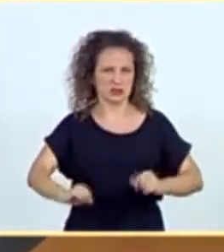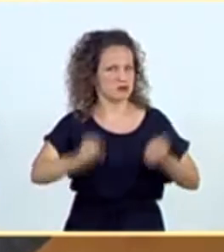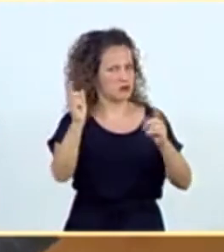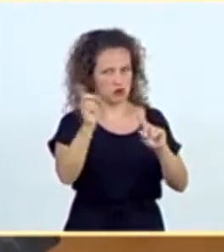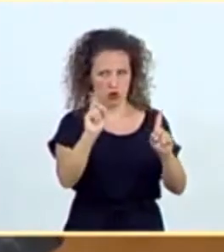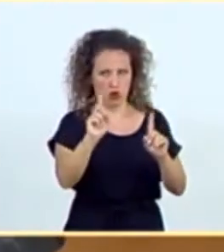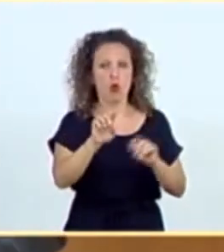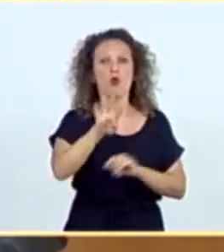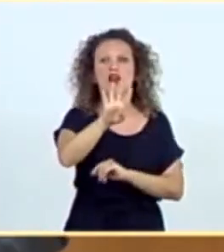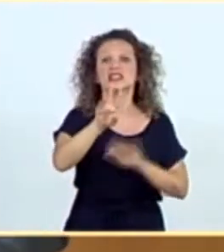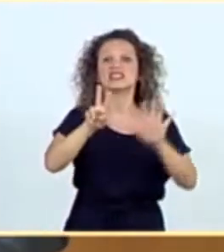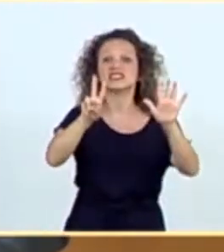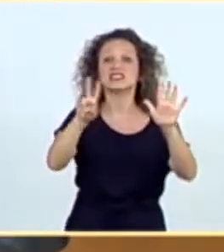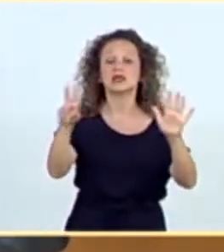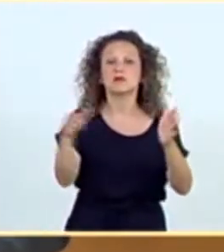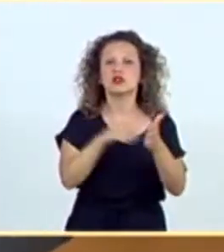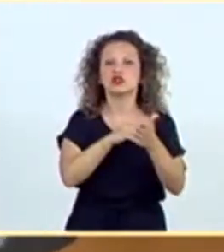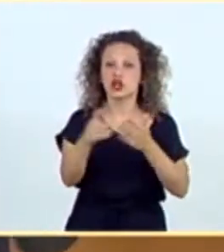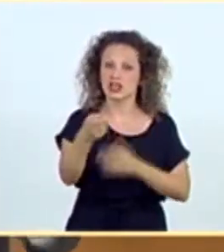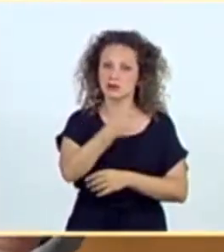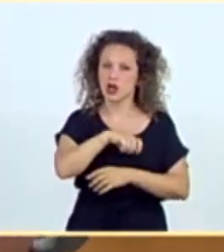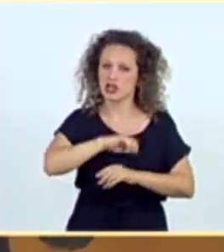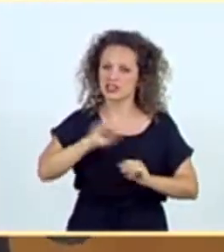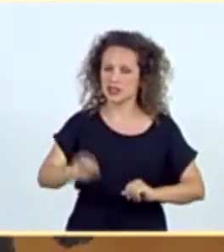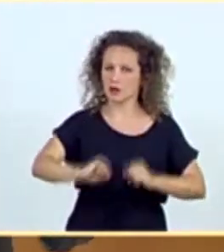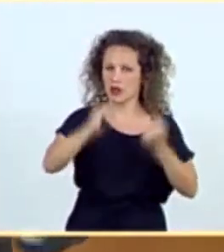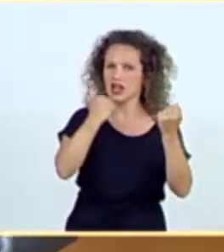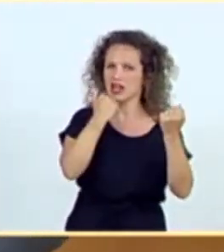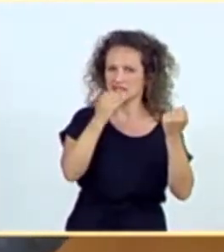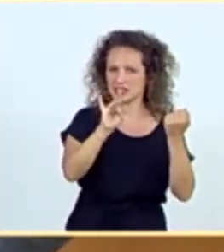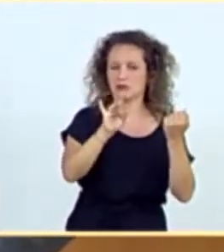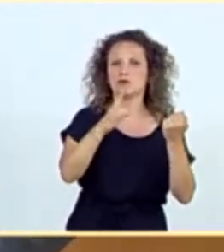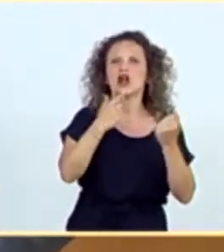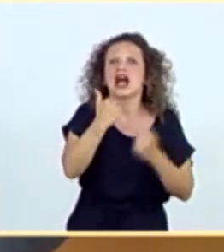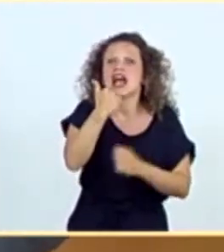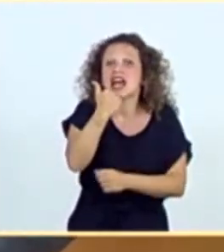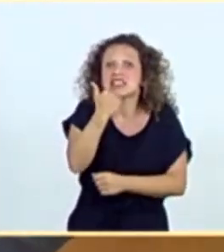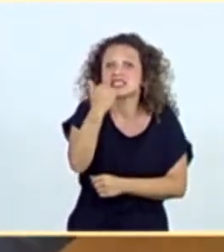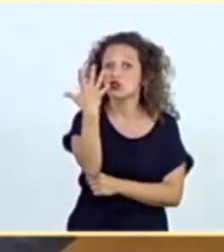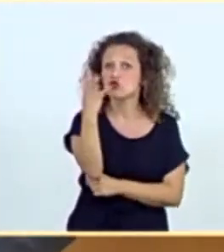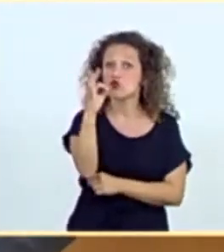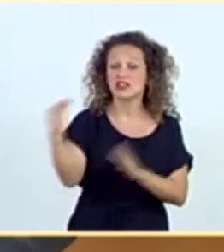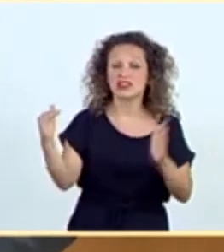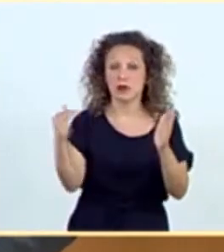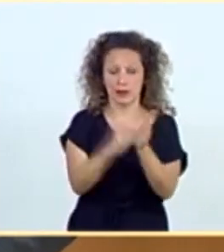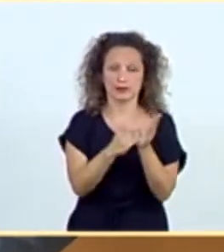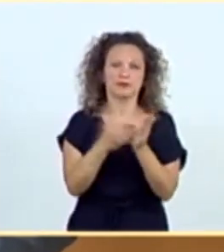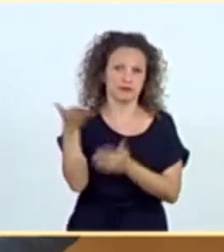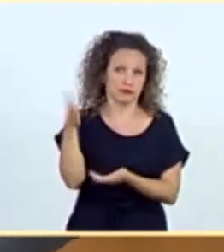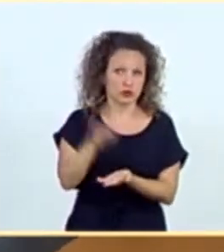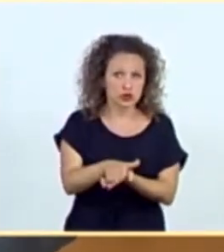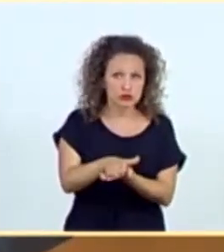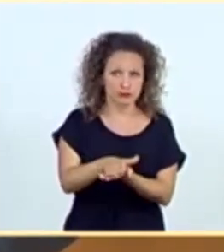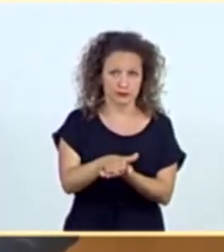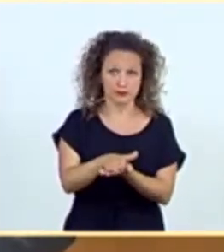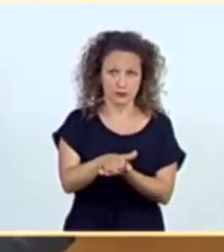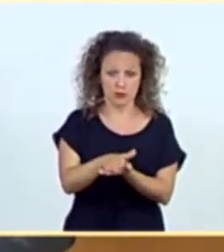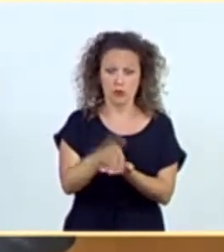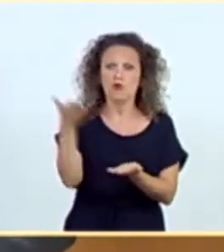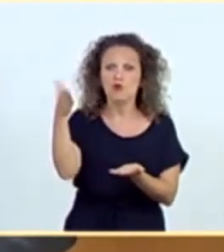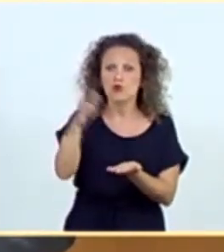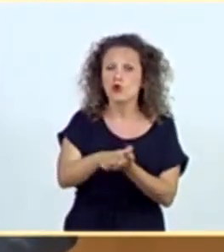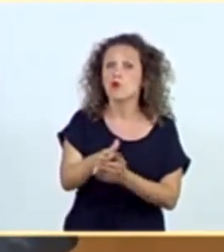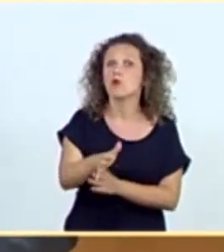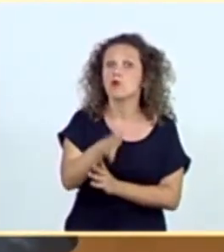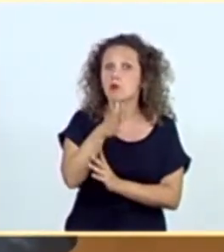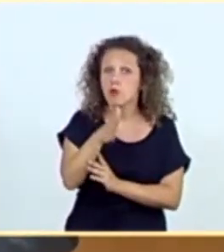47 millones de españoles, pero son 43.000, casi 50.000 los que nos han abandonado, los que han fallecido por un Gobierno que